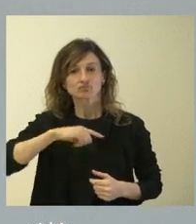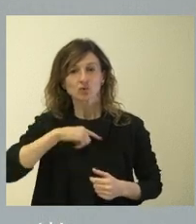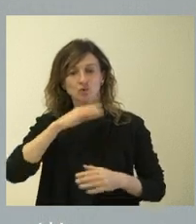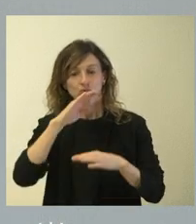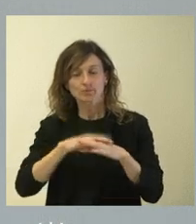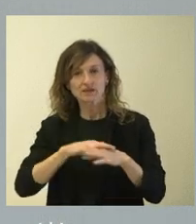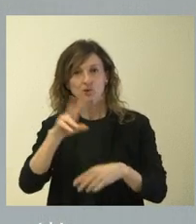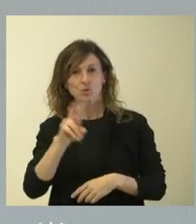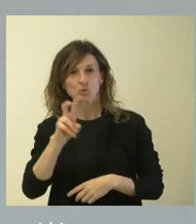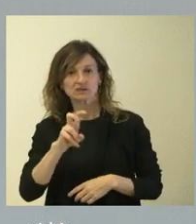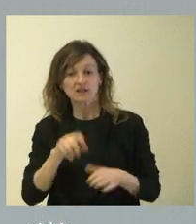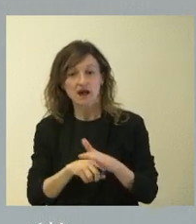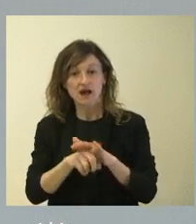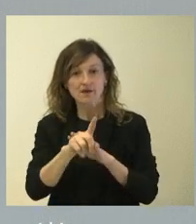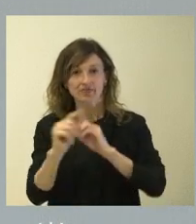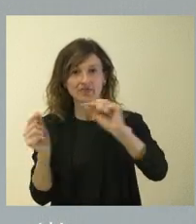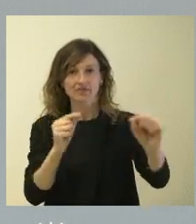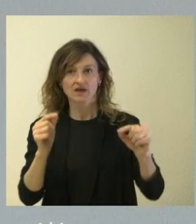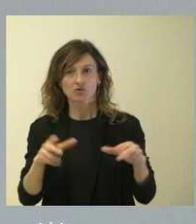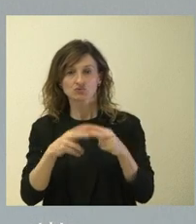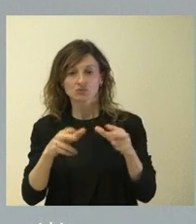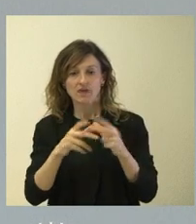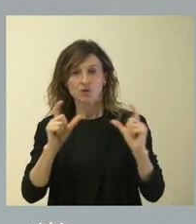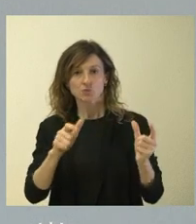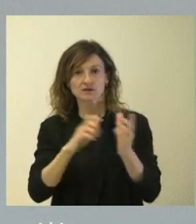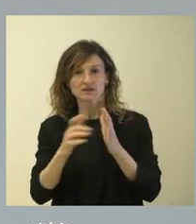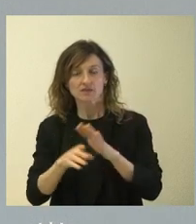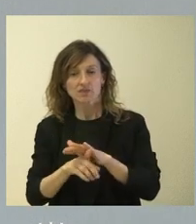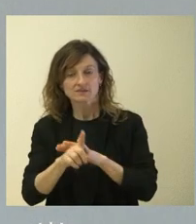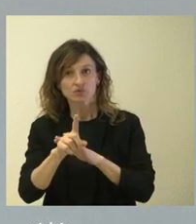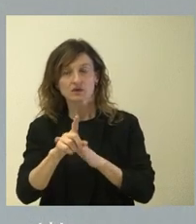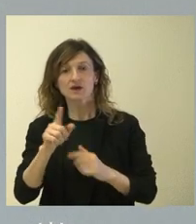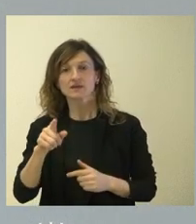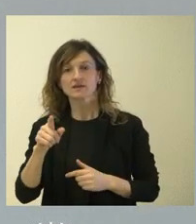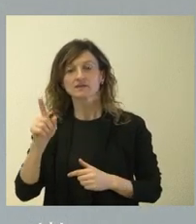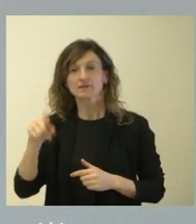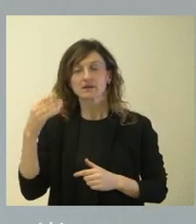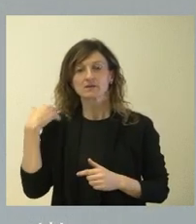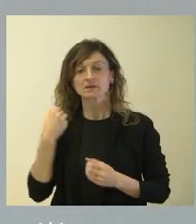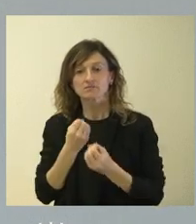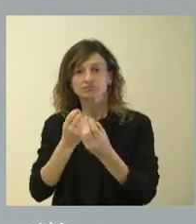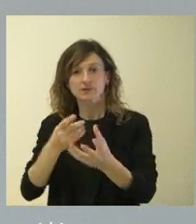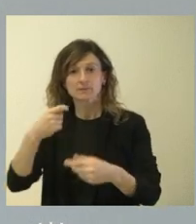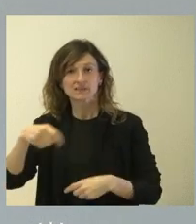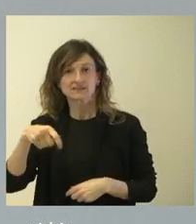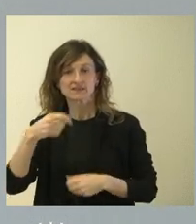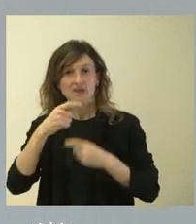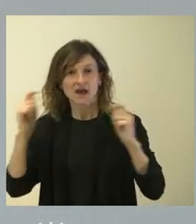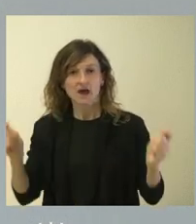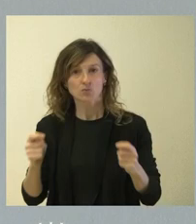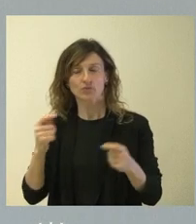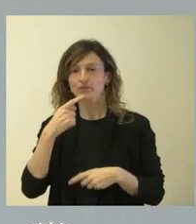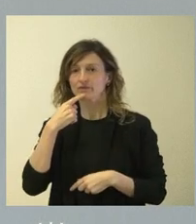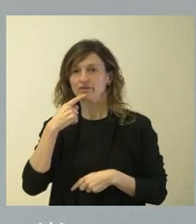que estos avances que hacemos en el ámbito del diálogo social la Junta las pueda desarrollar. Y el anuncio que planteó la Junta de Castilla y León y su presidente creo que va en esa